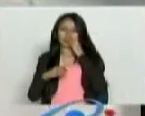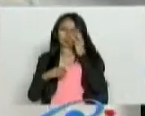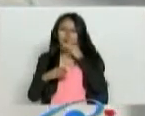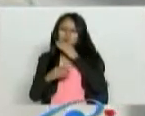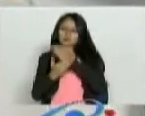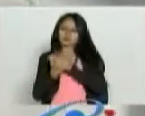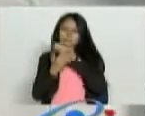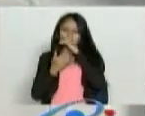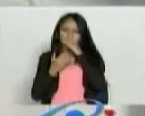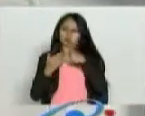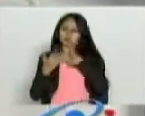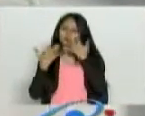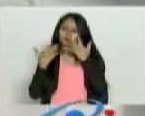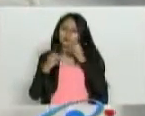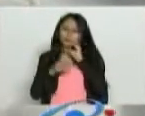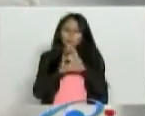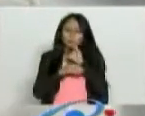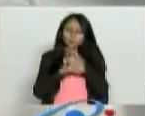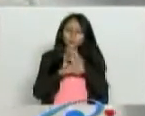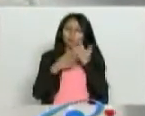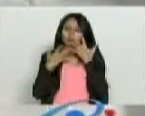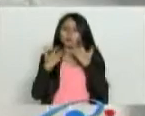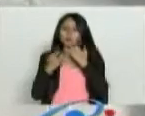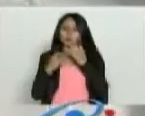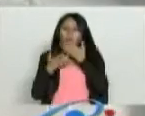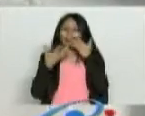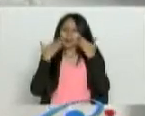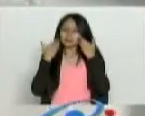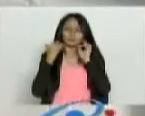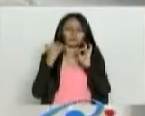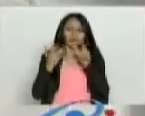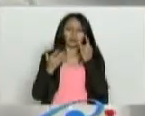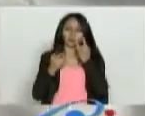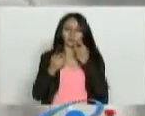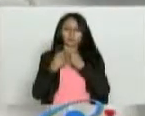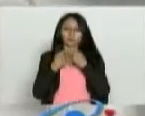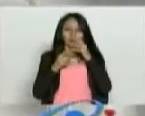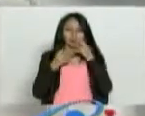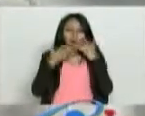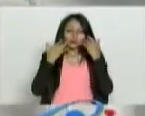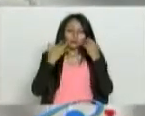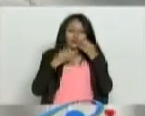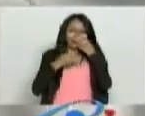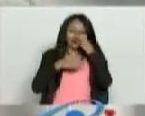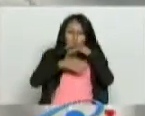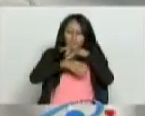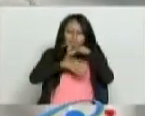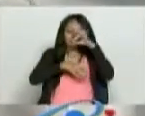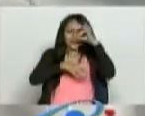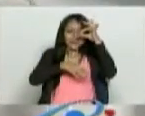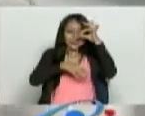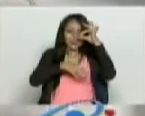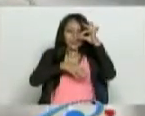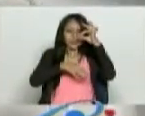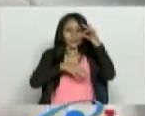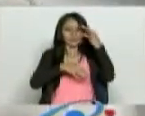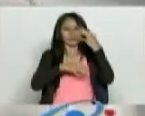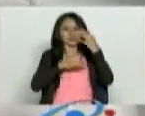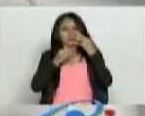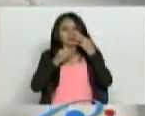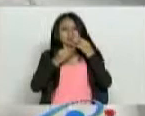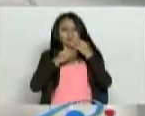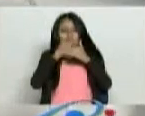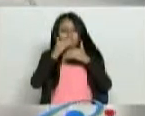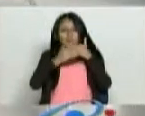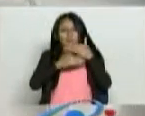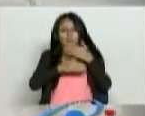una mascota y estaba haciendo alergia a esa mascota. De un pelito de esa mascota se hizo una